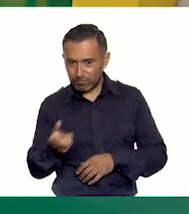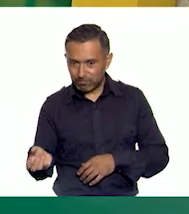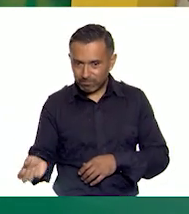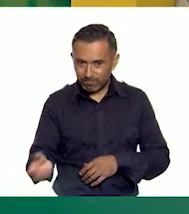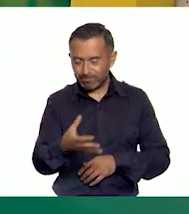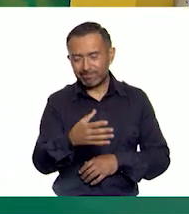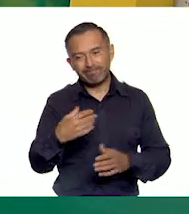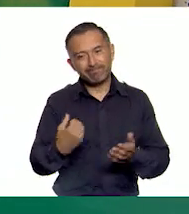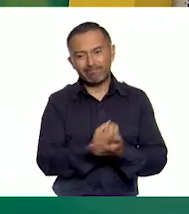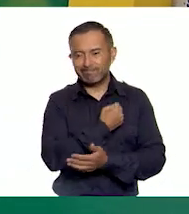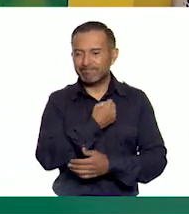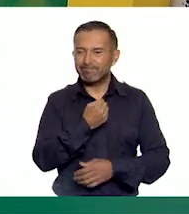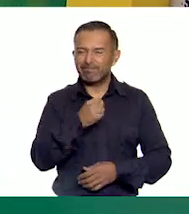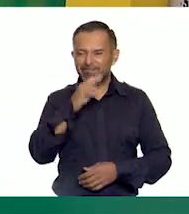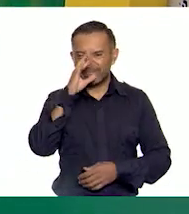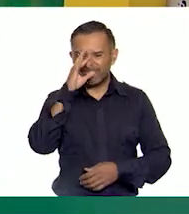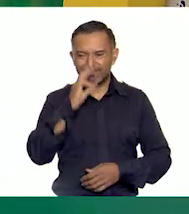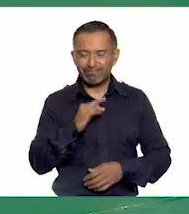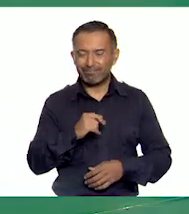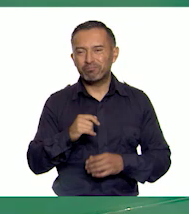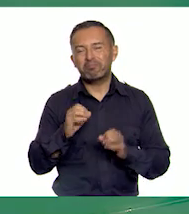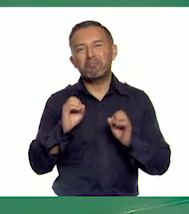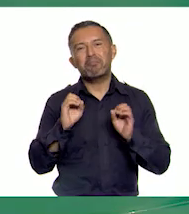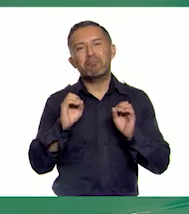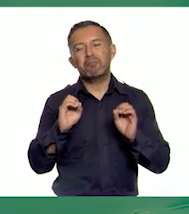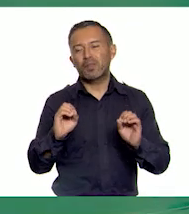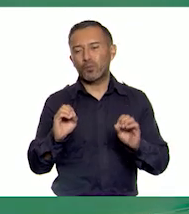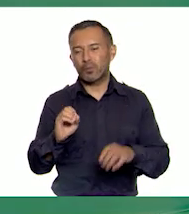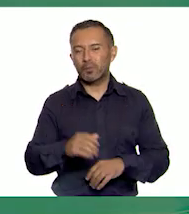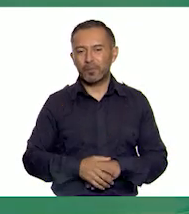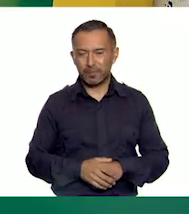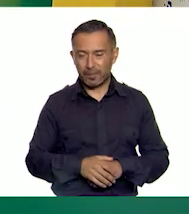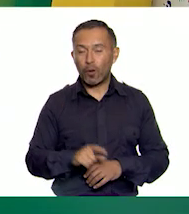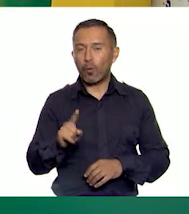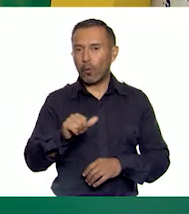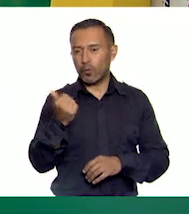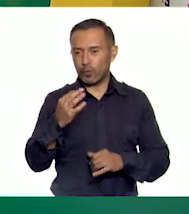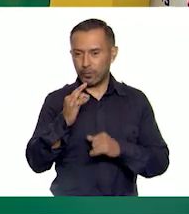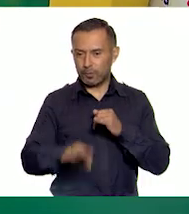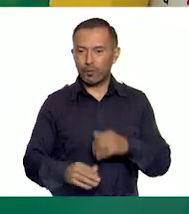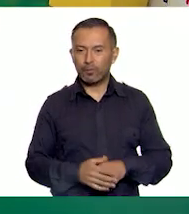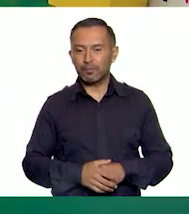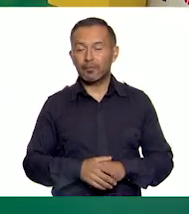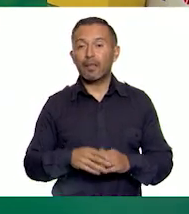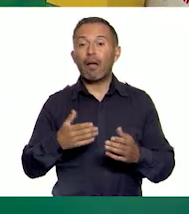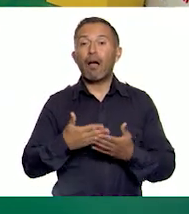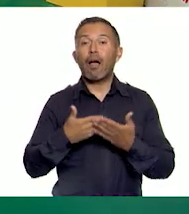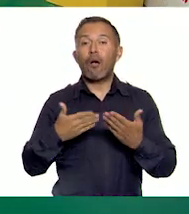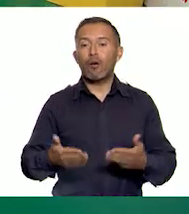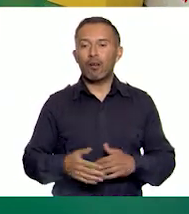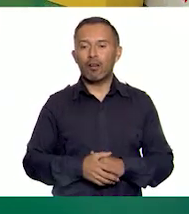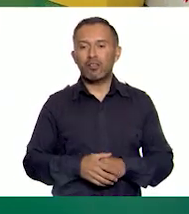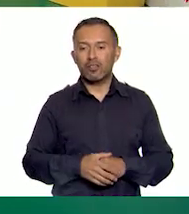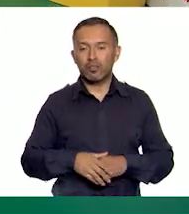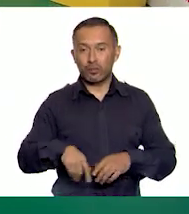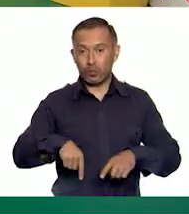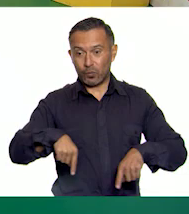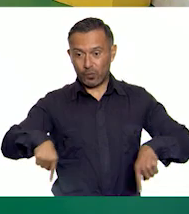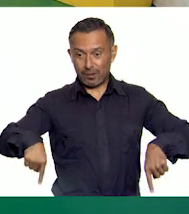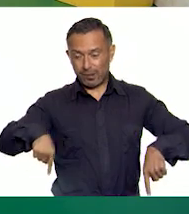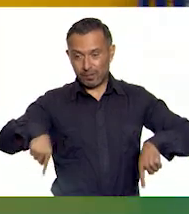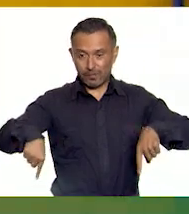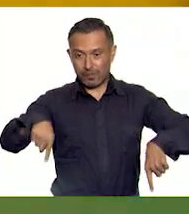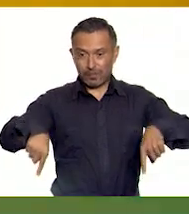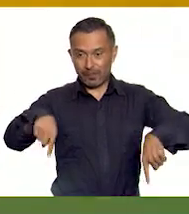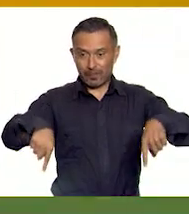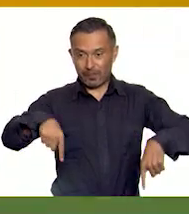¡Ay! Cerca. Ninguno. Bueno, vamos por el último. Ahora vamos a desplazarnos, piernas separadas, corriendo sin